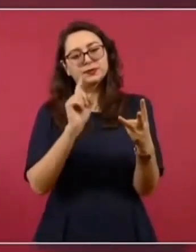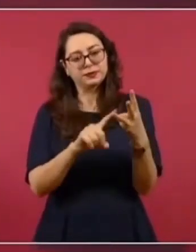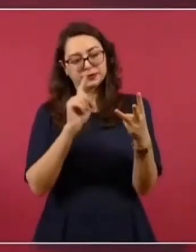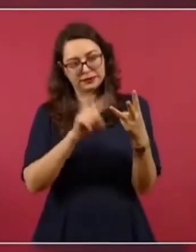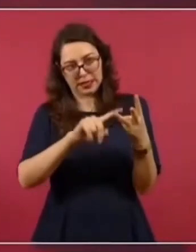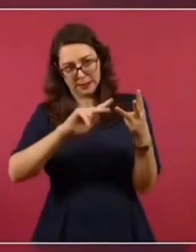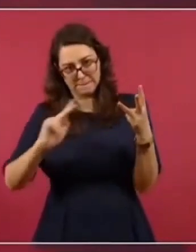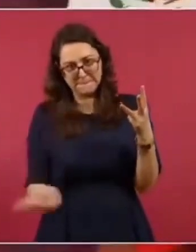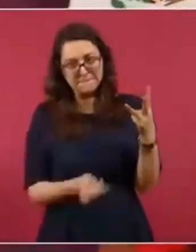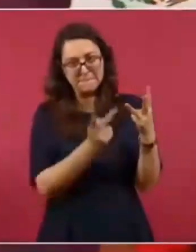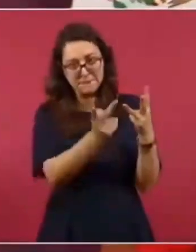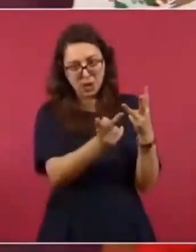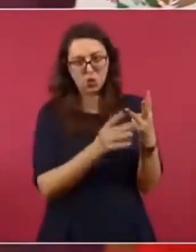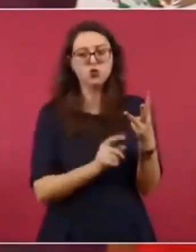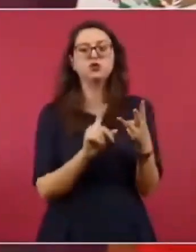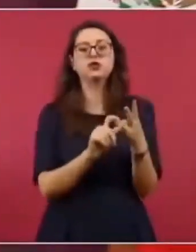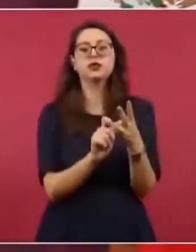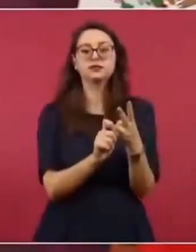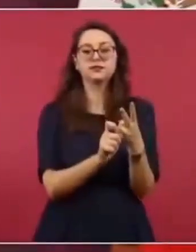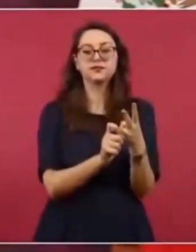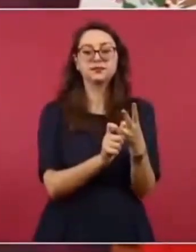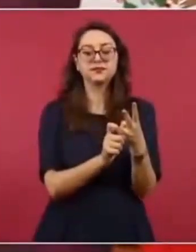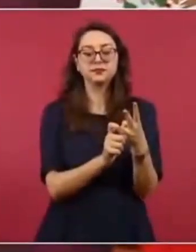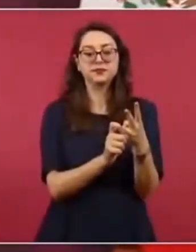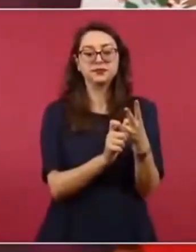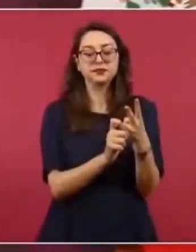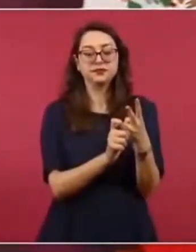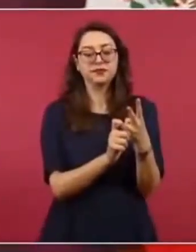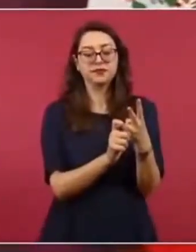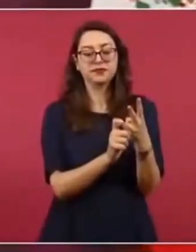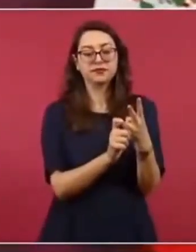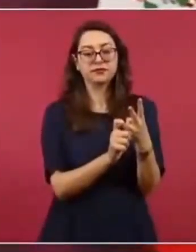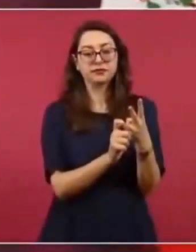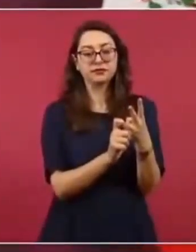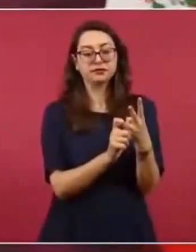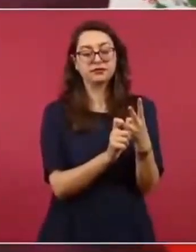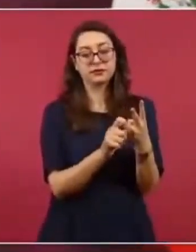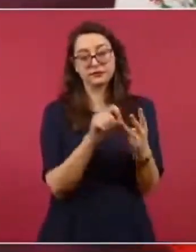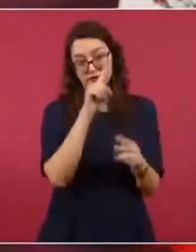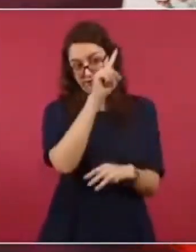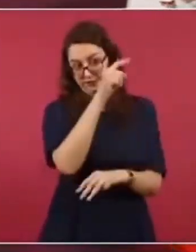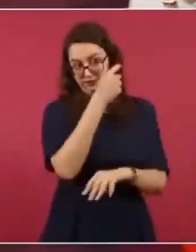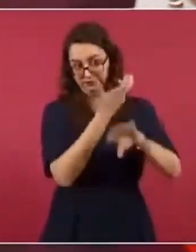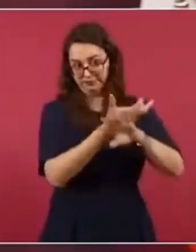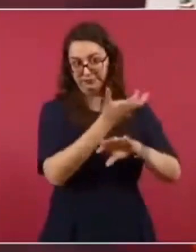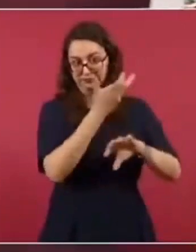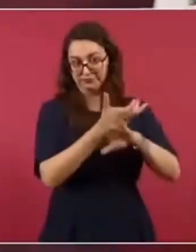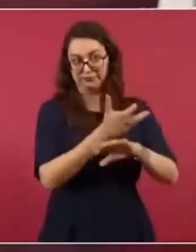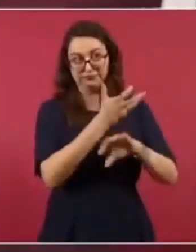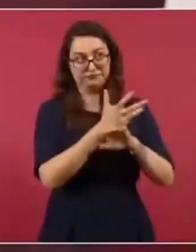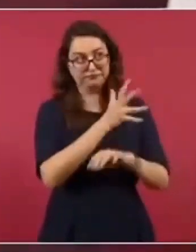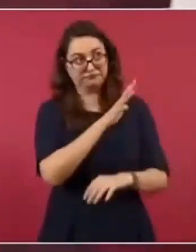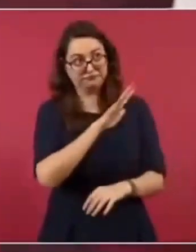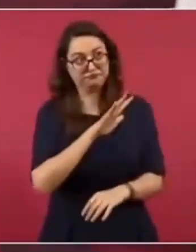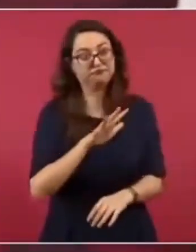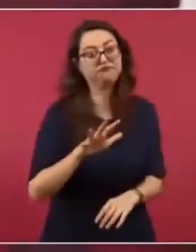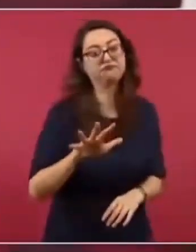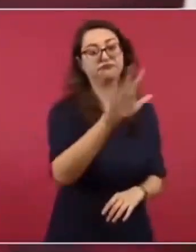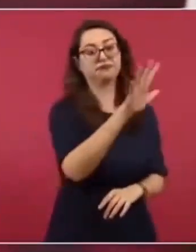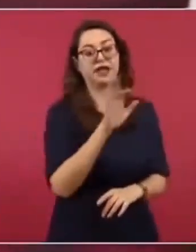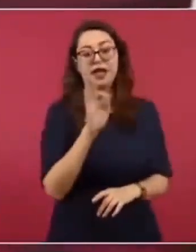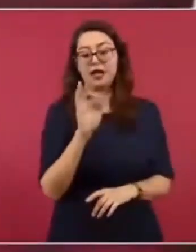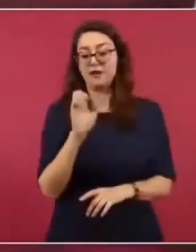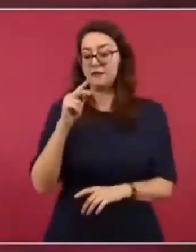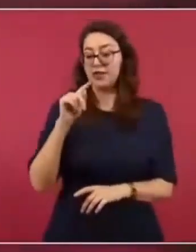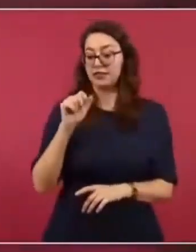si los que distribuyen el fentanilo, en Estados Unidos,